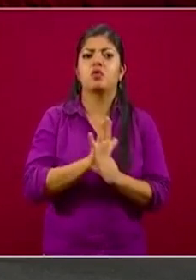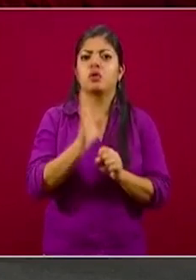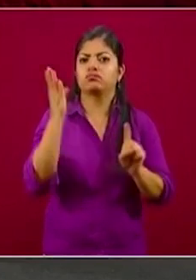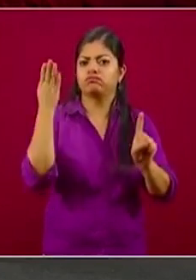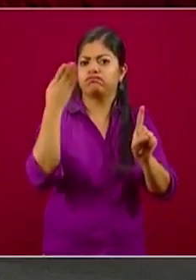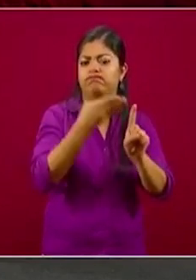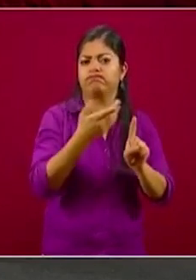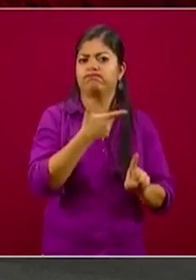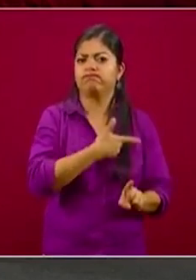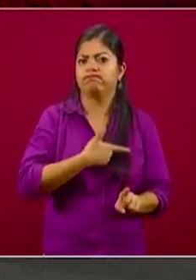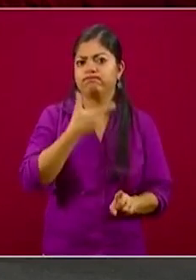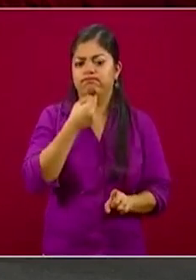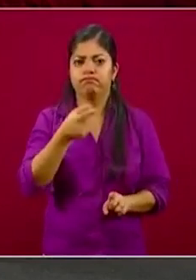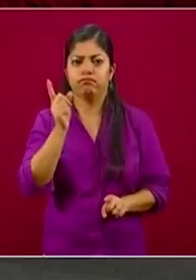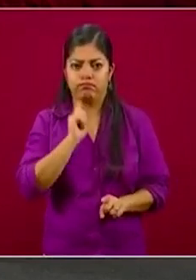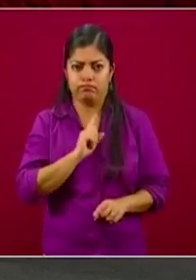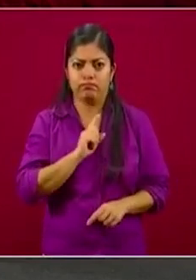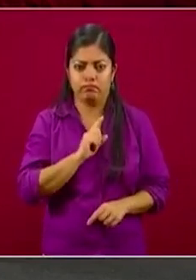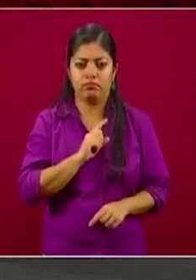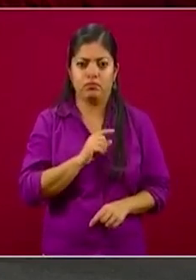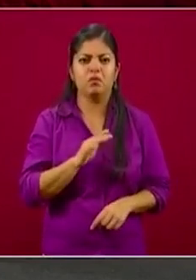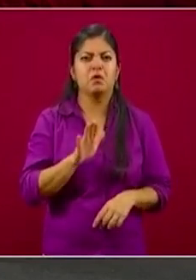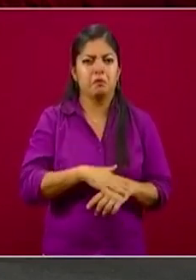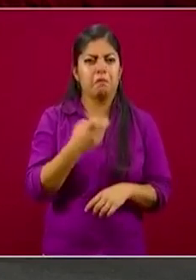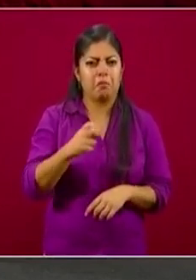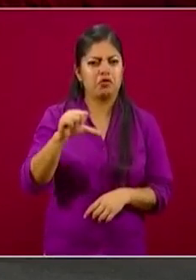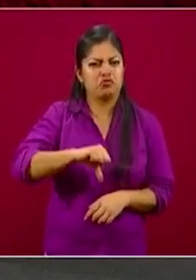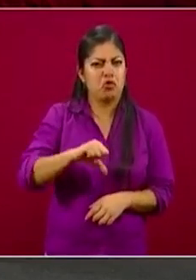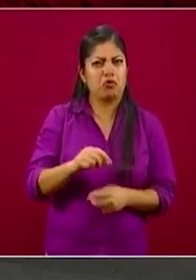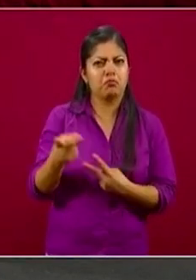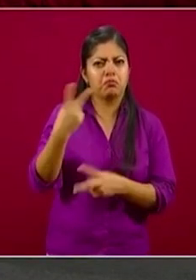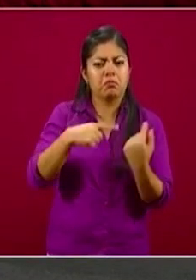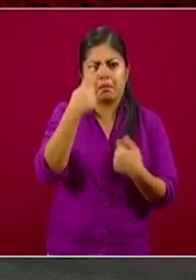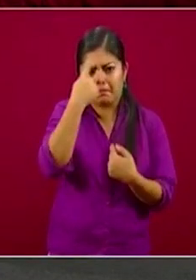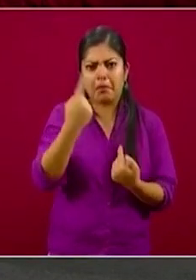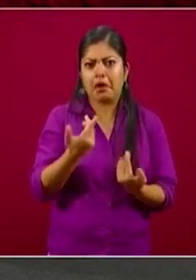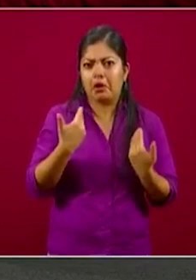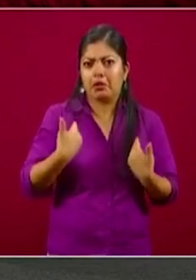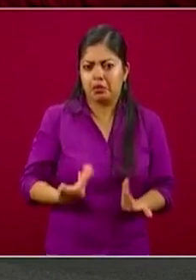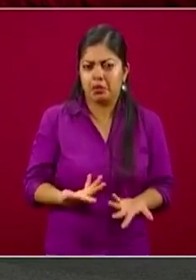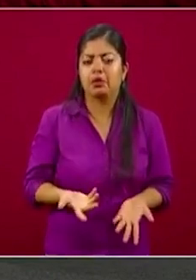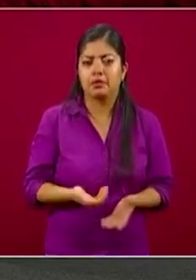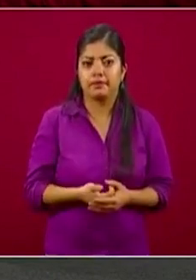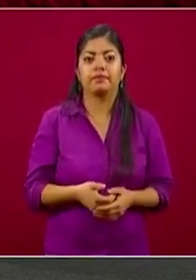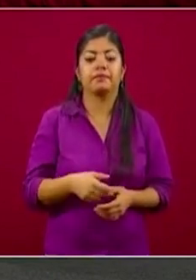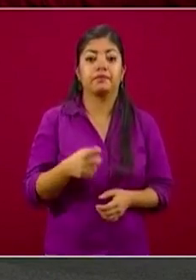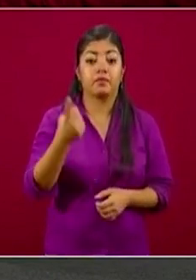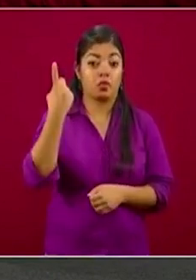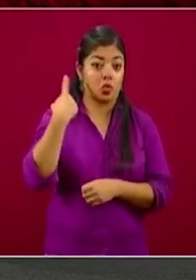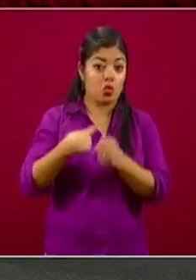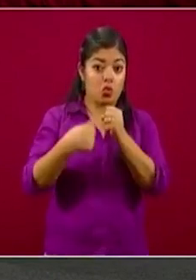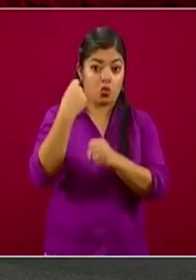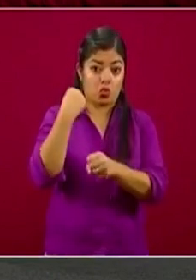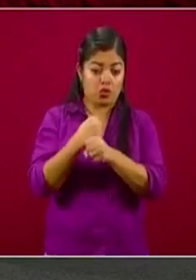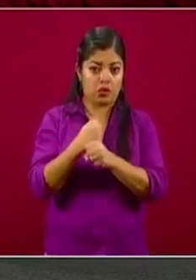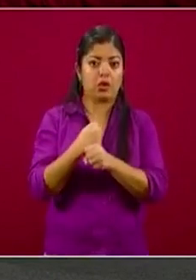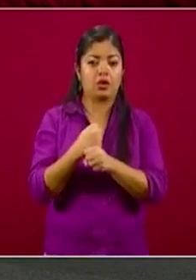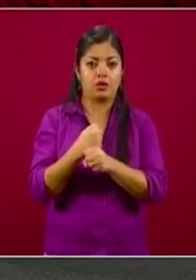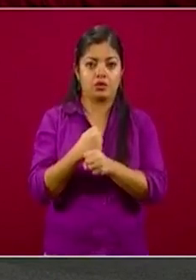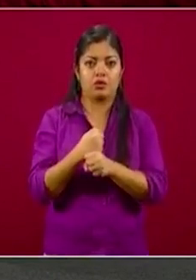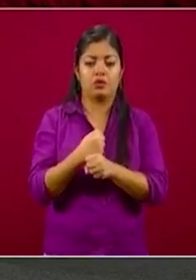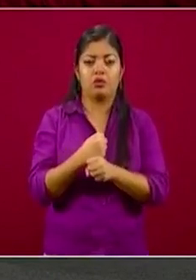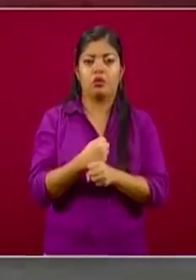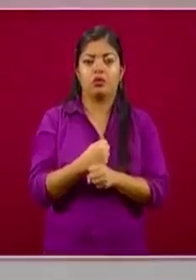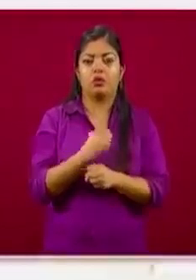Ahora, bueno, pues, ¿qué estamos haciendo en concreto y por qué estamos aquí el día de hoy? Porque, miren, desde hace un año que